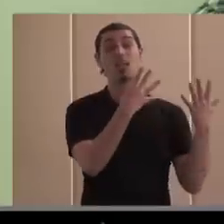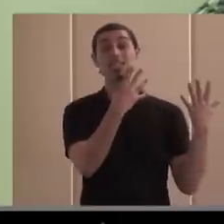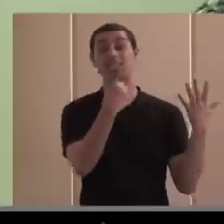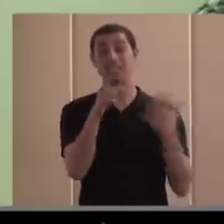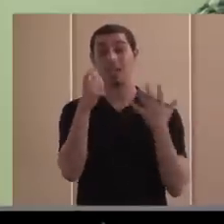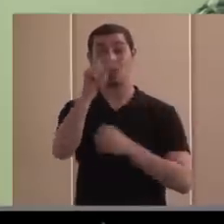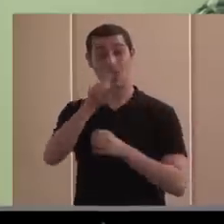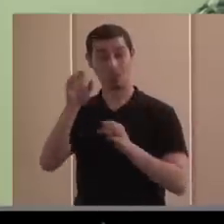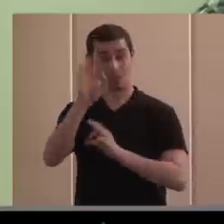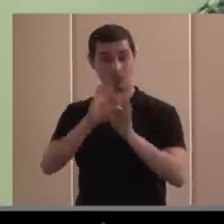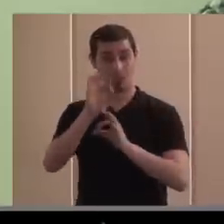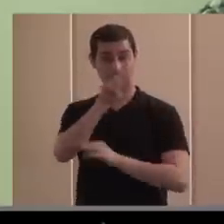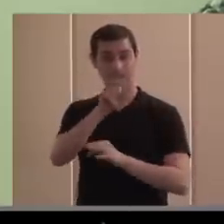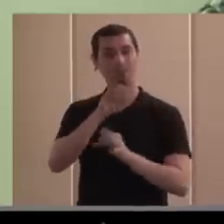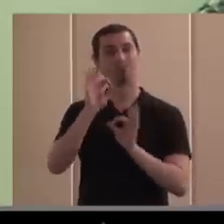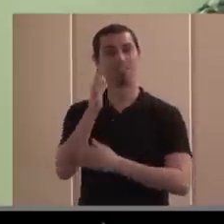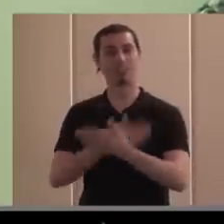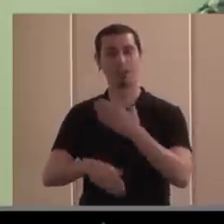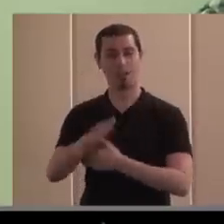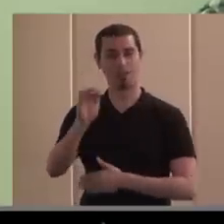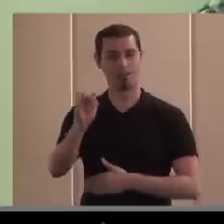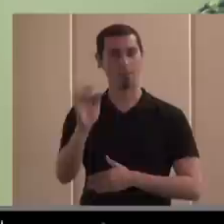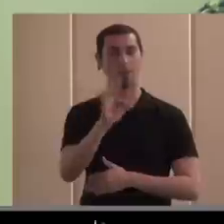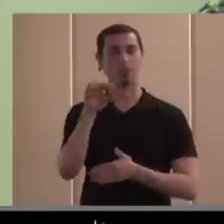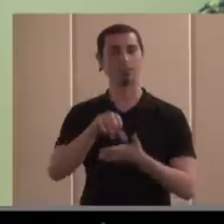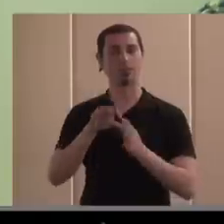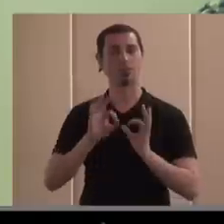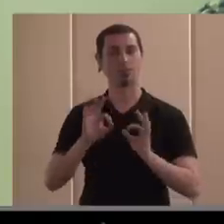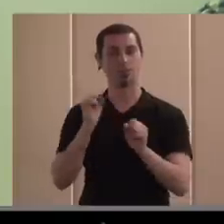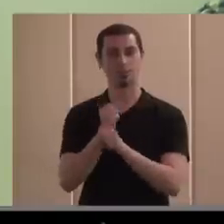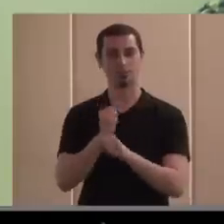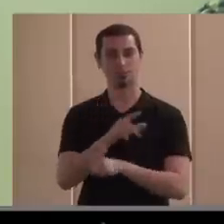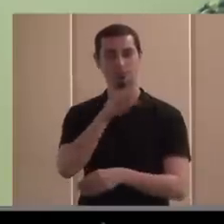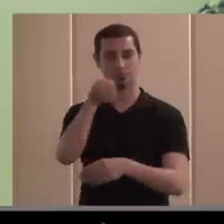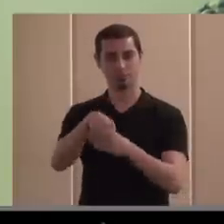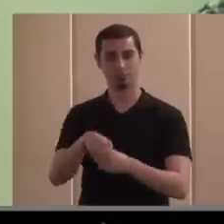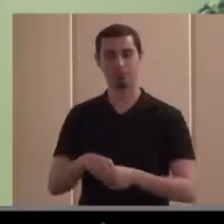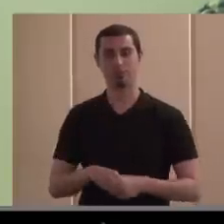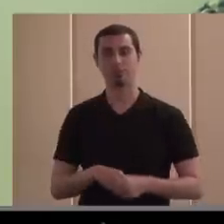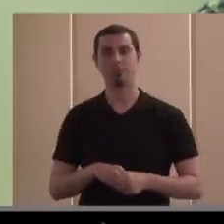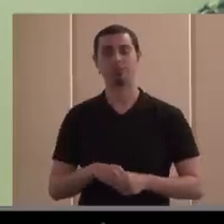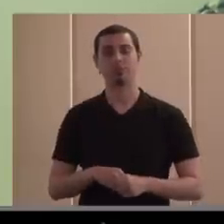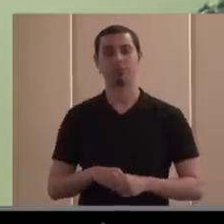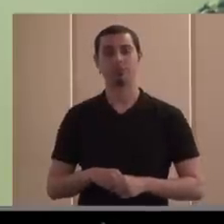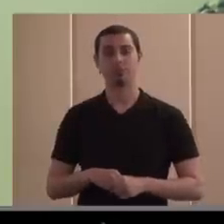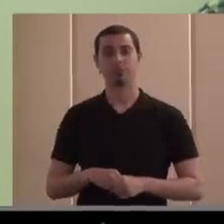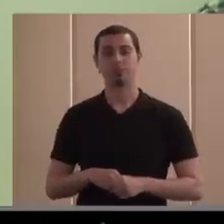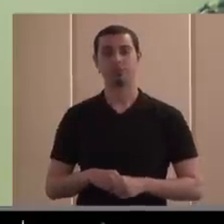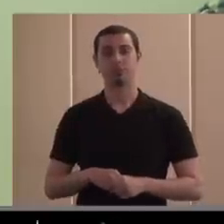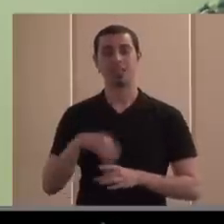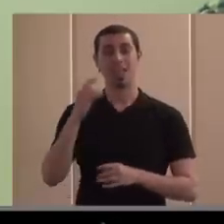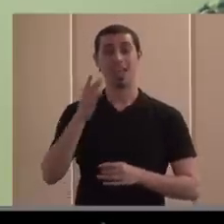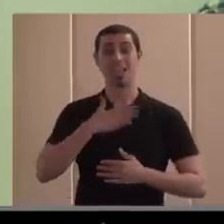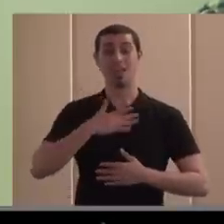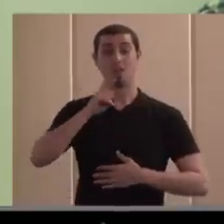basado todo en un modelo de centros especiales de empleo en su mayoría la actividad de la